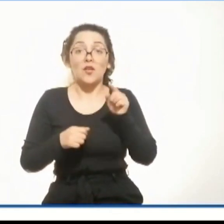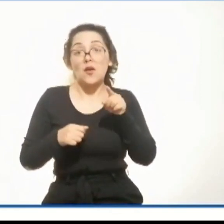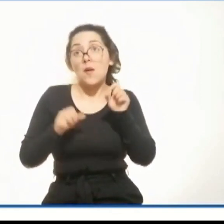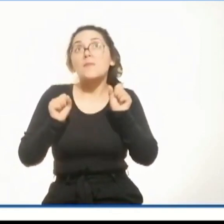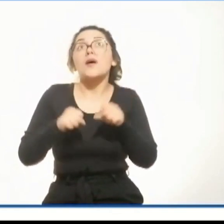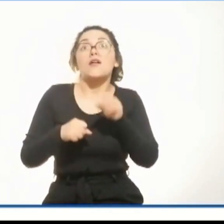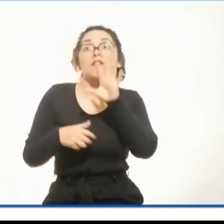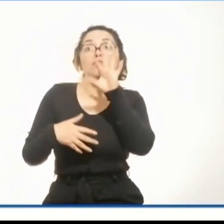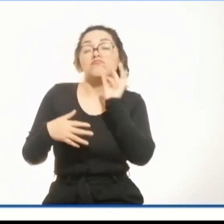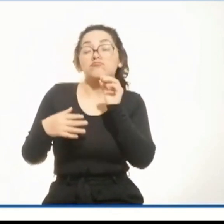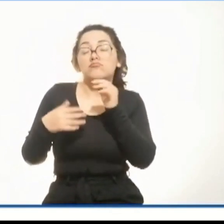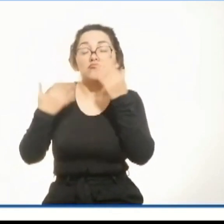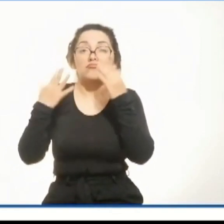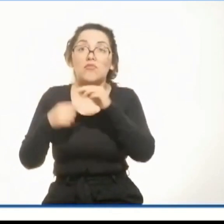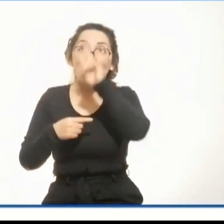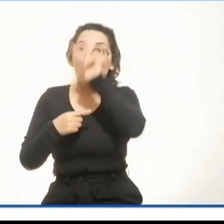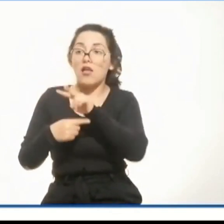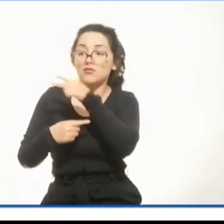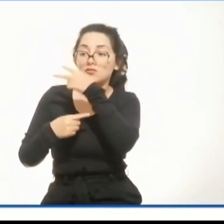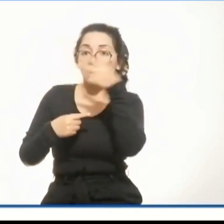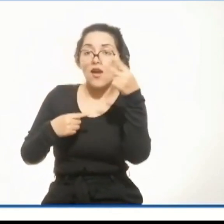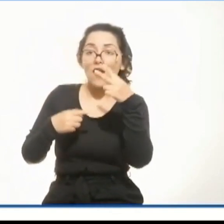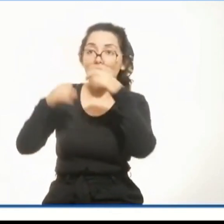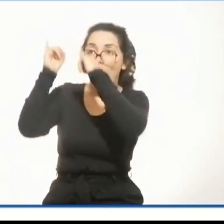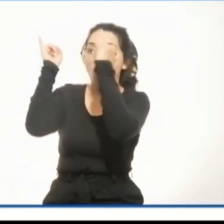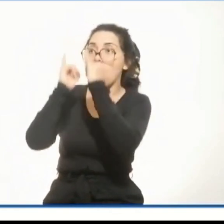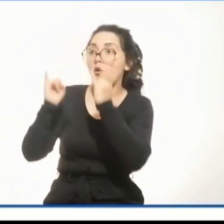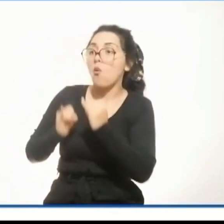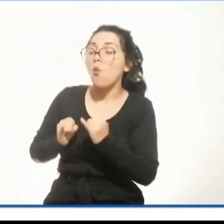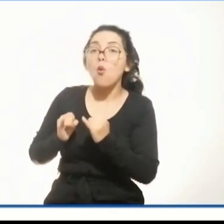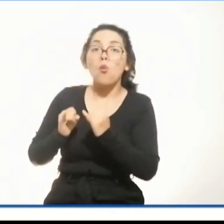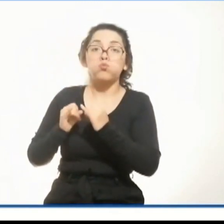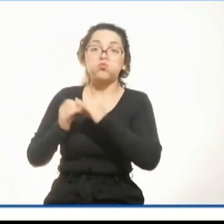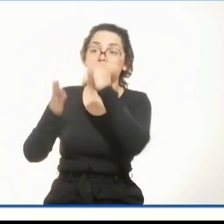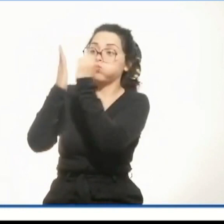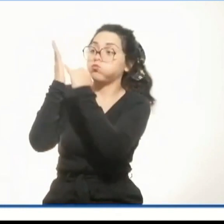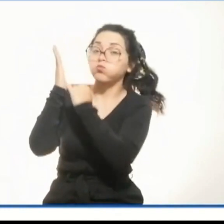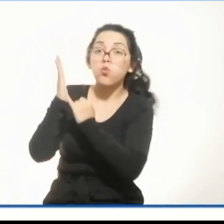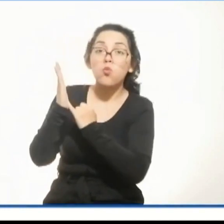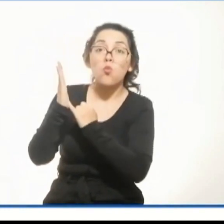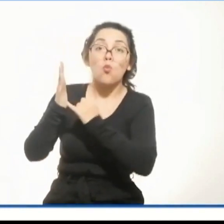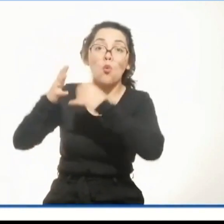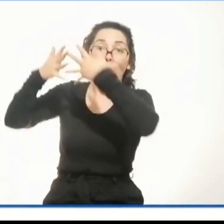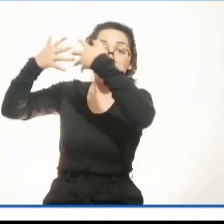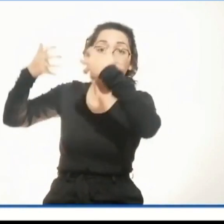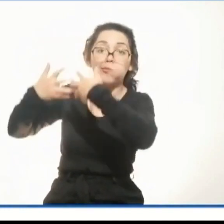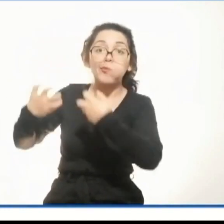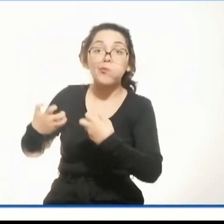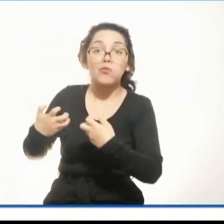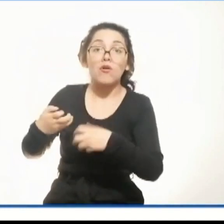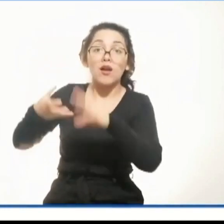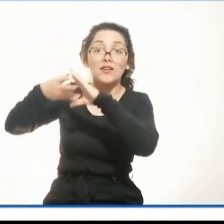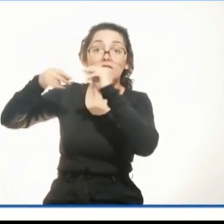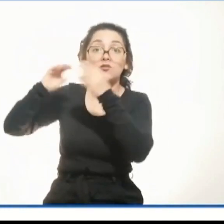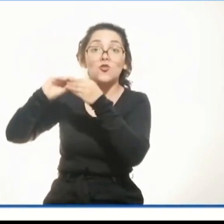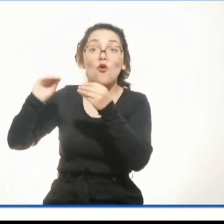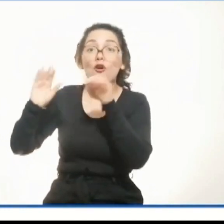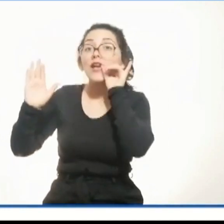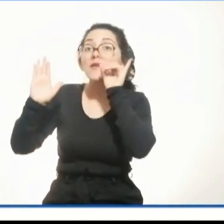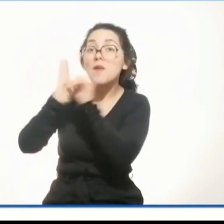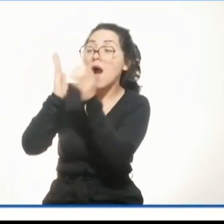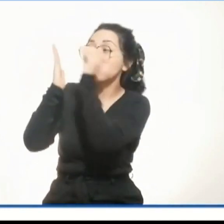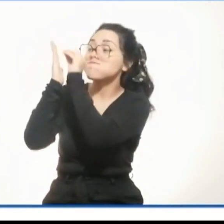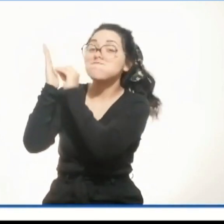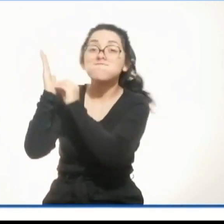Puedes elegir un esquema, una silueta, un dibujo, un texto, una historieta,